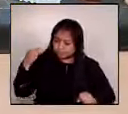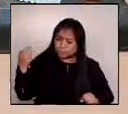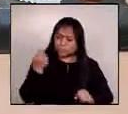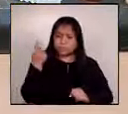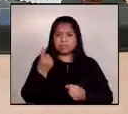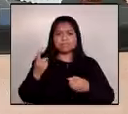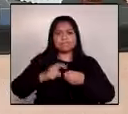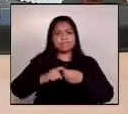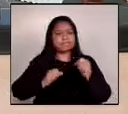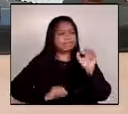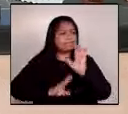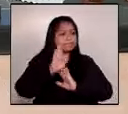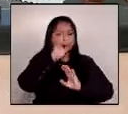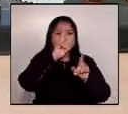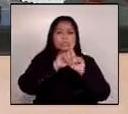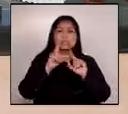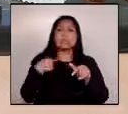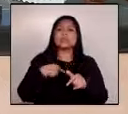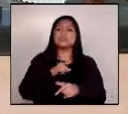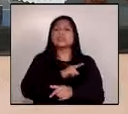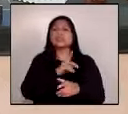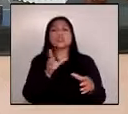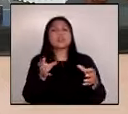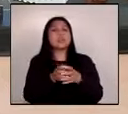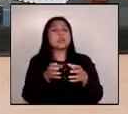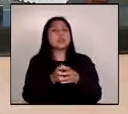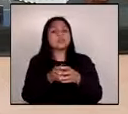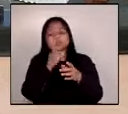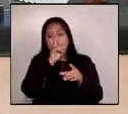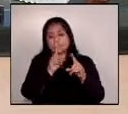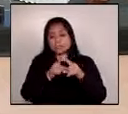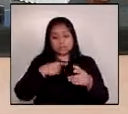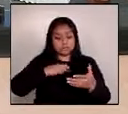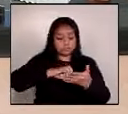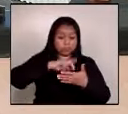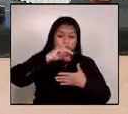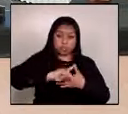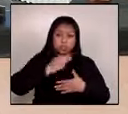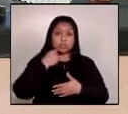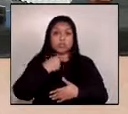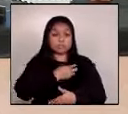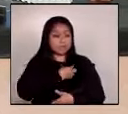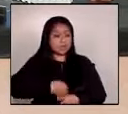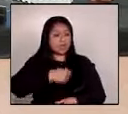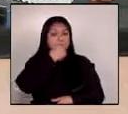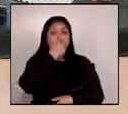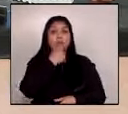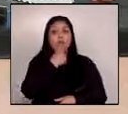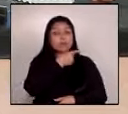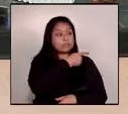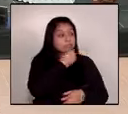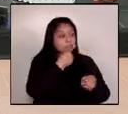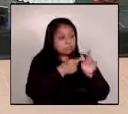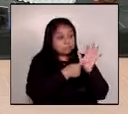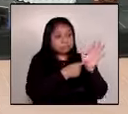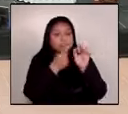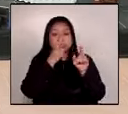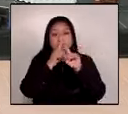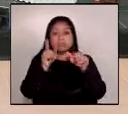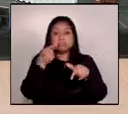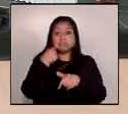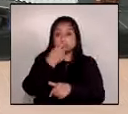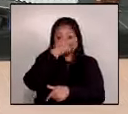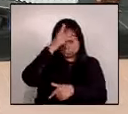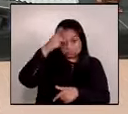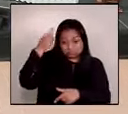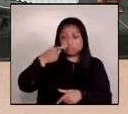no solo de la comisión sino del proyecto del presidente Arevalo y la vicepresidenta Herrera por erradicar la corrupción en el